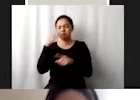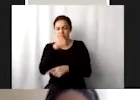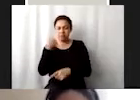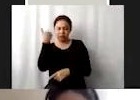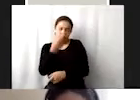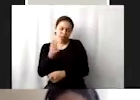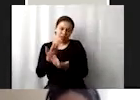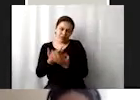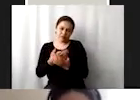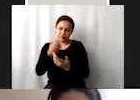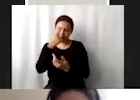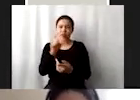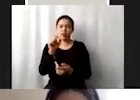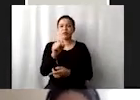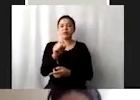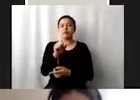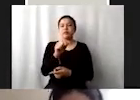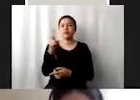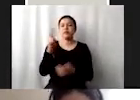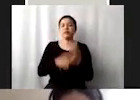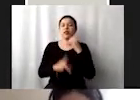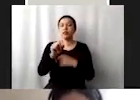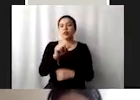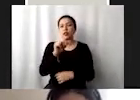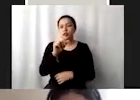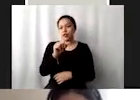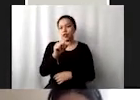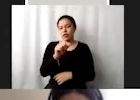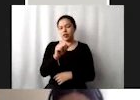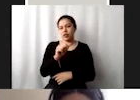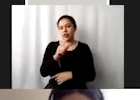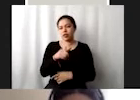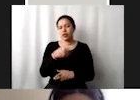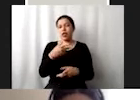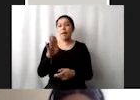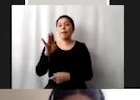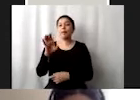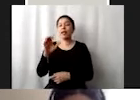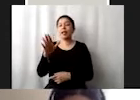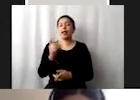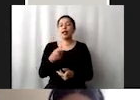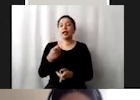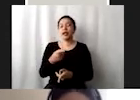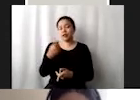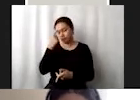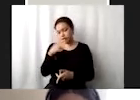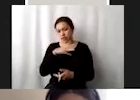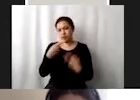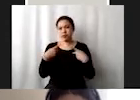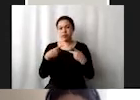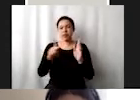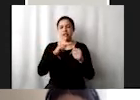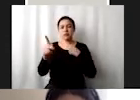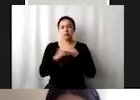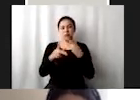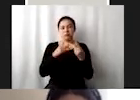pero para el 2020 era aumentar considerablemente el número de becas disponibles para los países en desarrollo, en particular